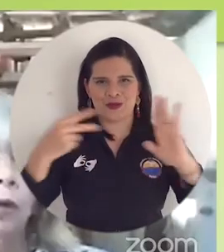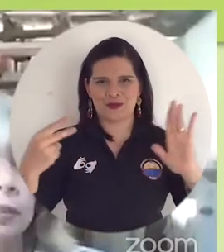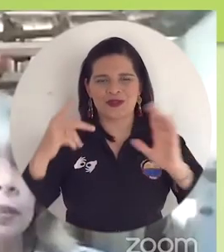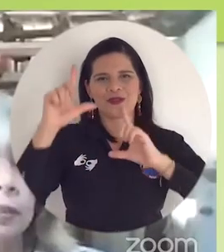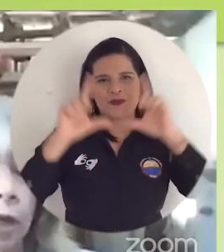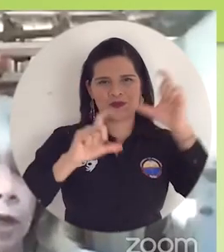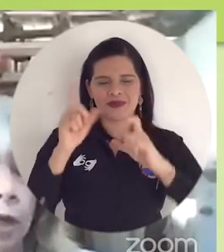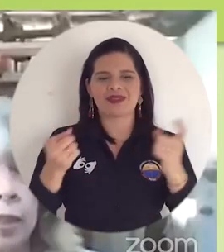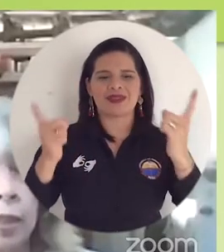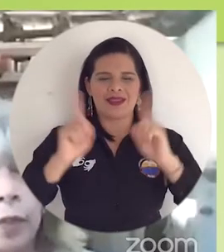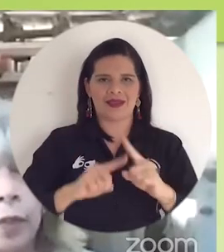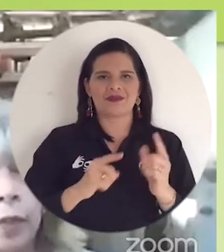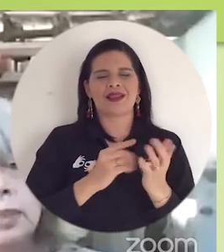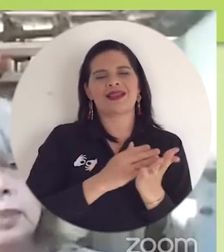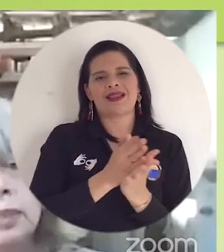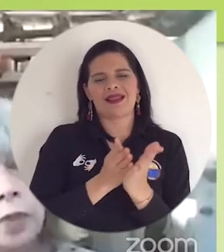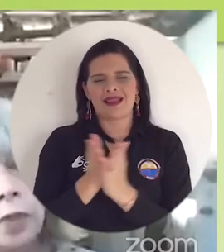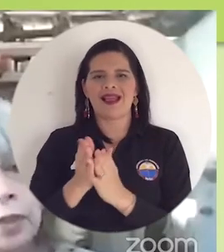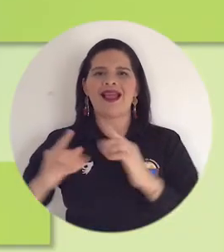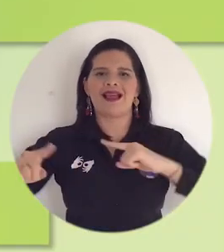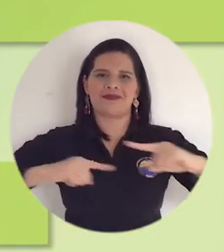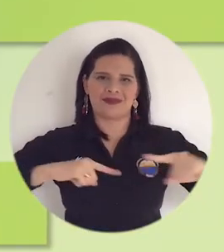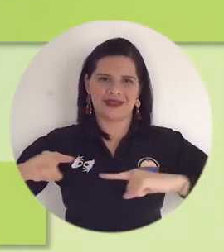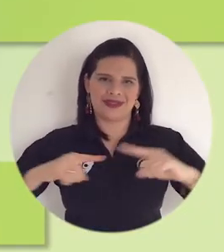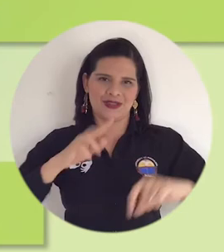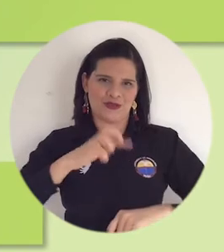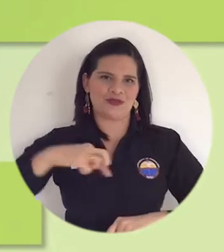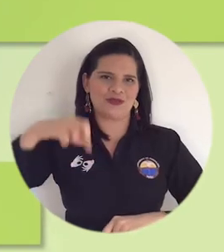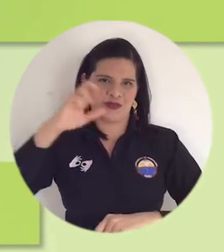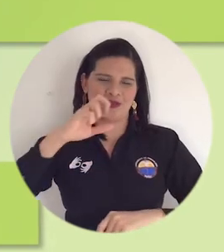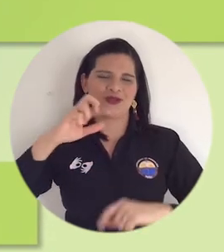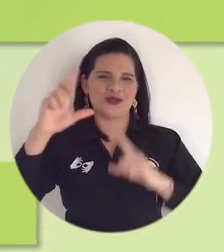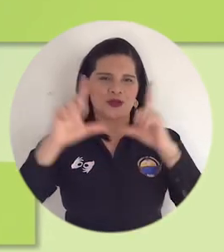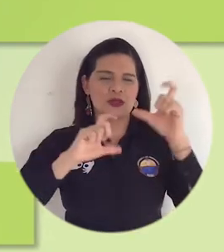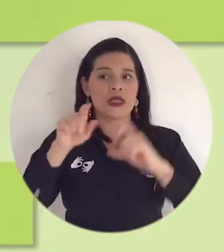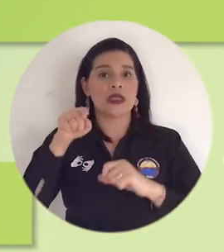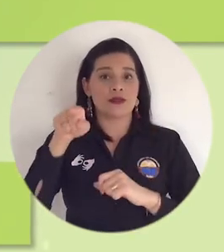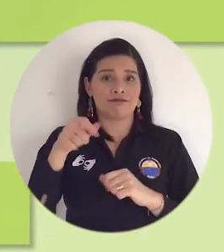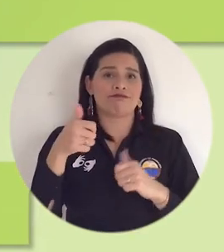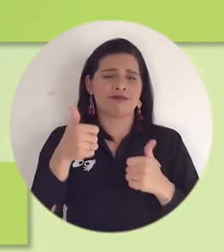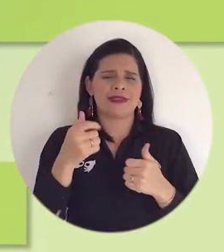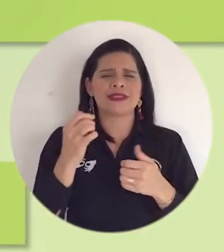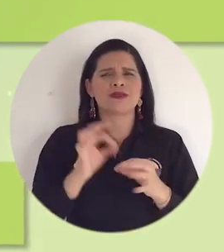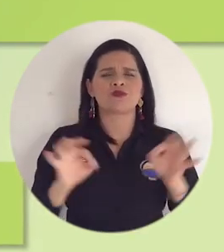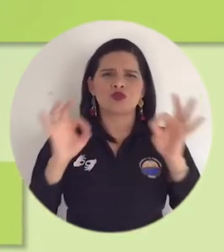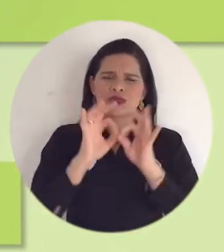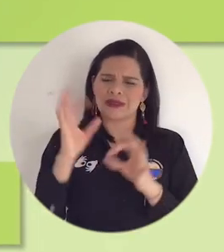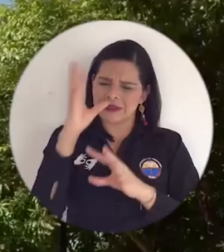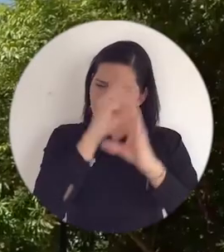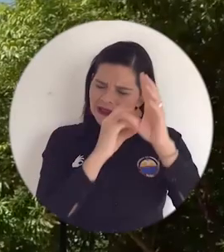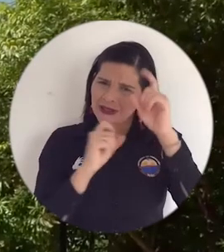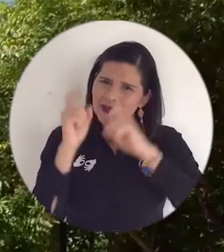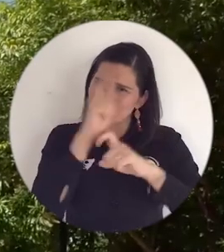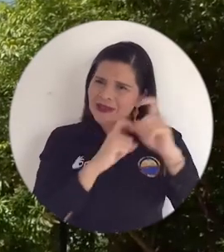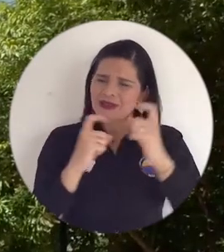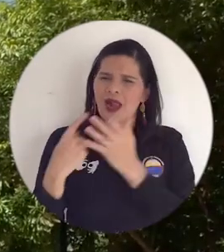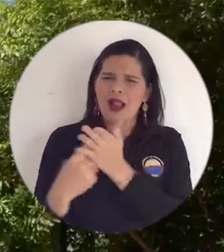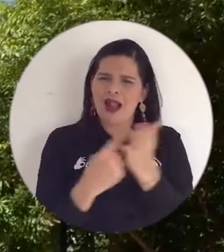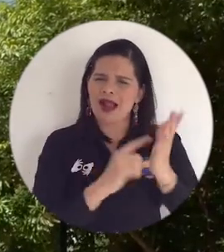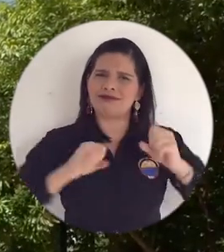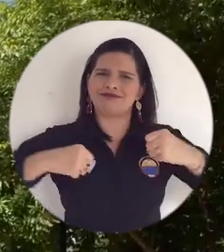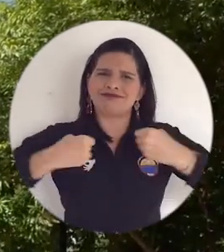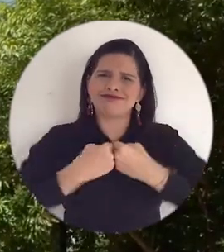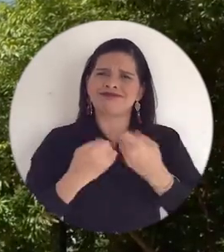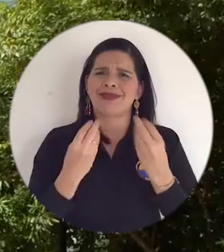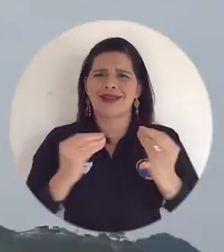turística y administración de empresas turísticas y hoteleras, surgieron alternativas como la creación de una política nacional que rescate el sector,